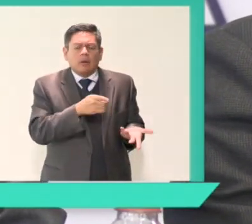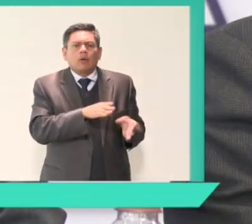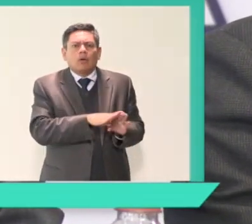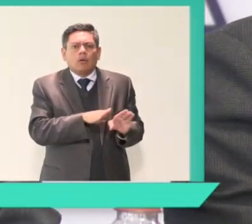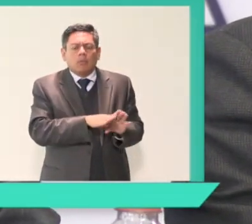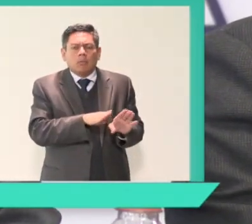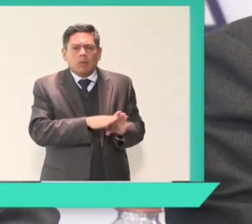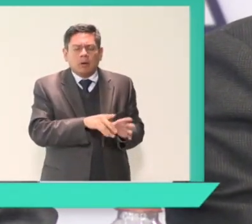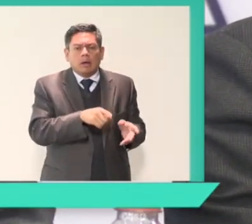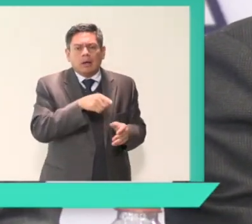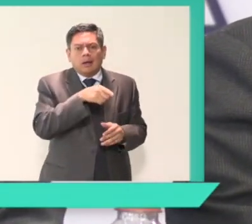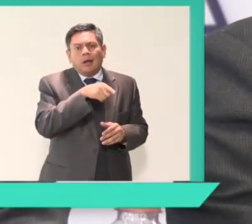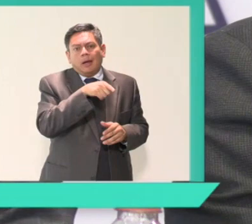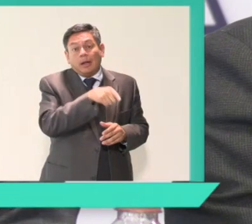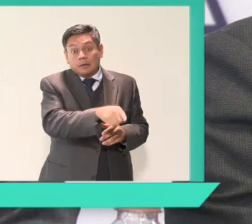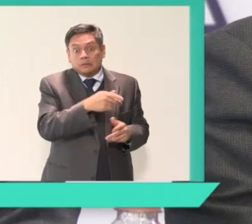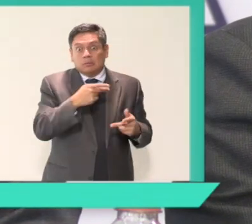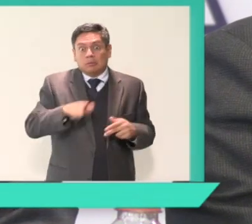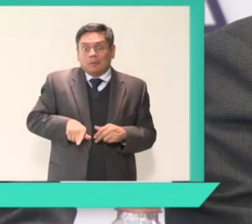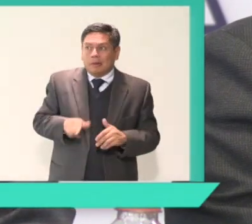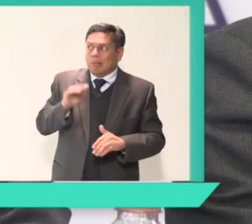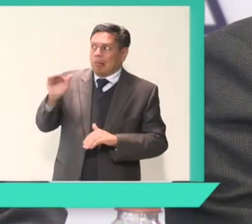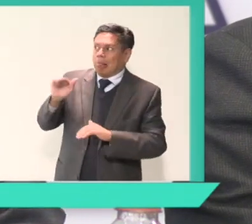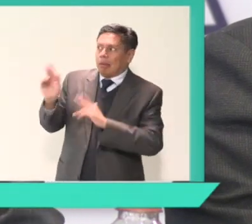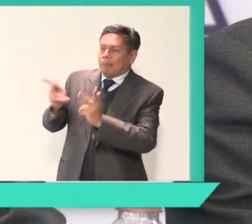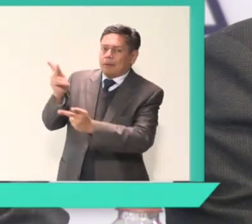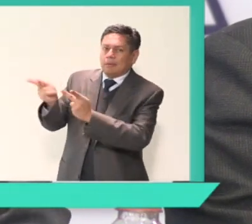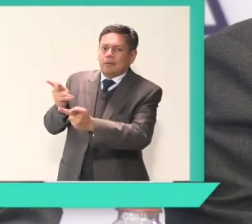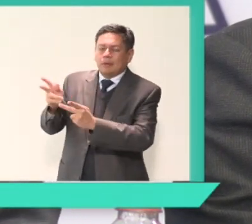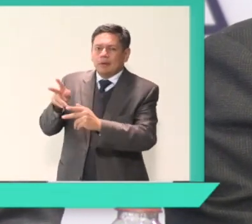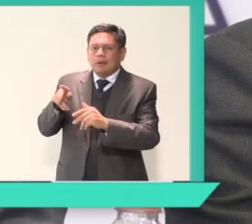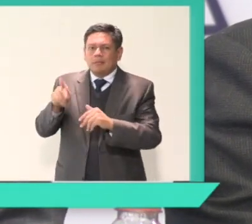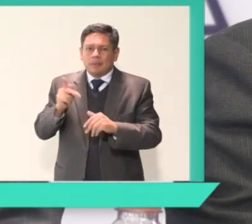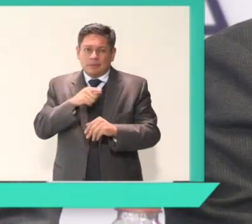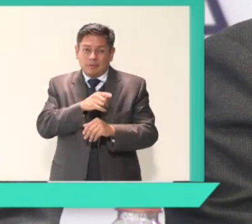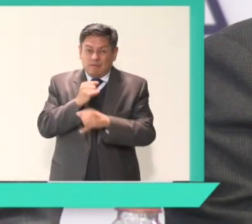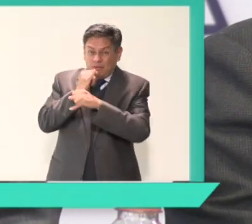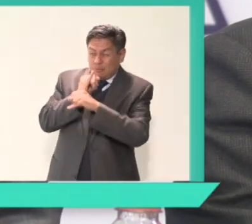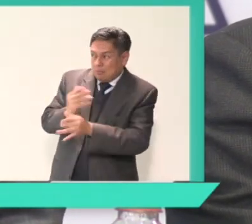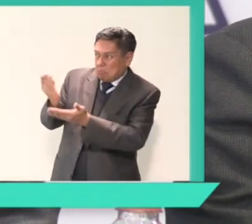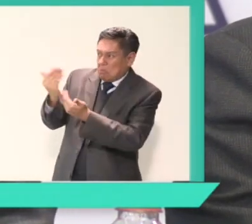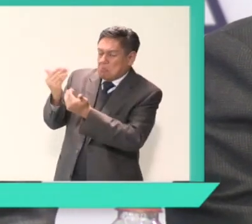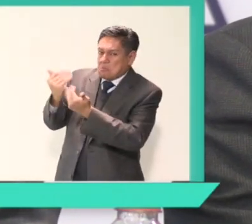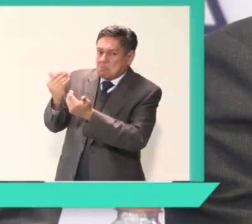con la oferta de información que las instituciones del Estado están realizando.